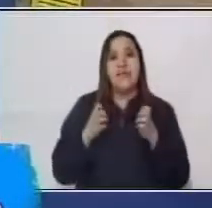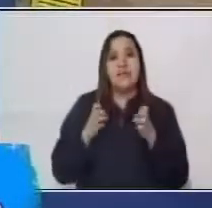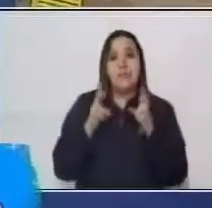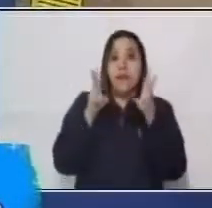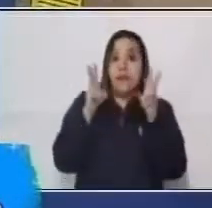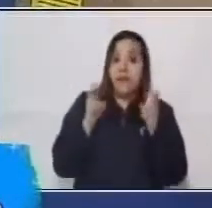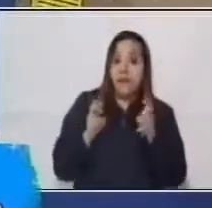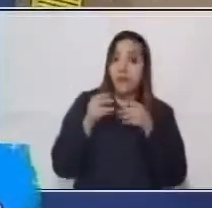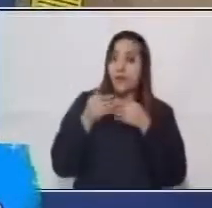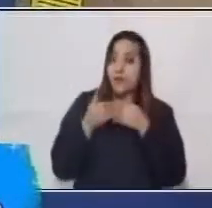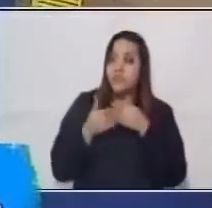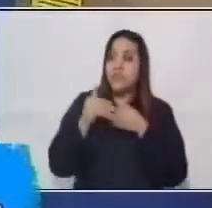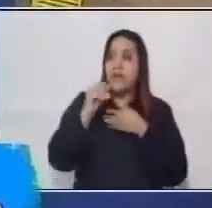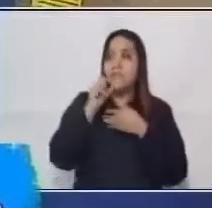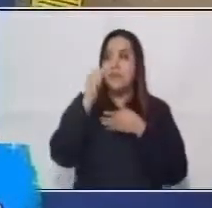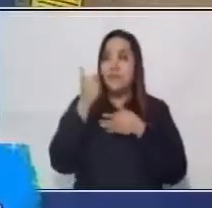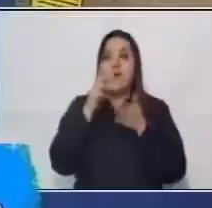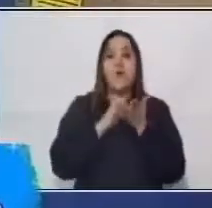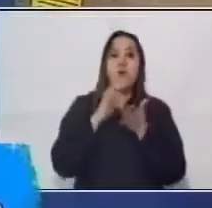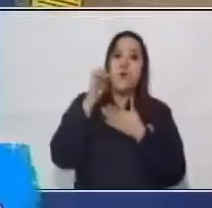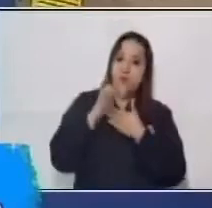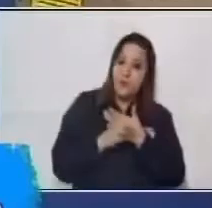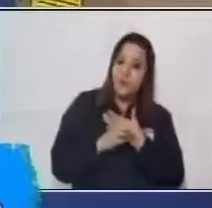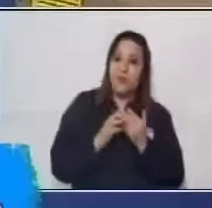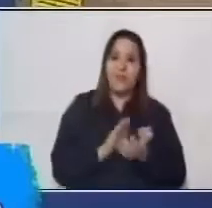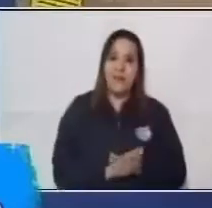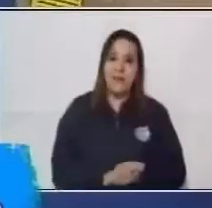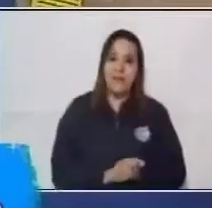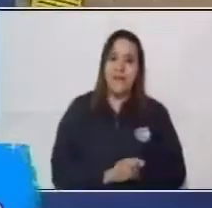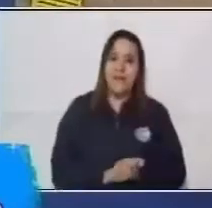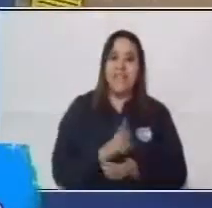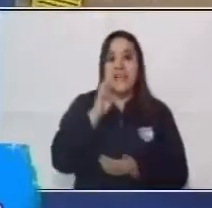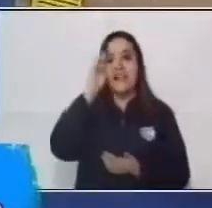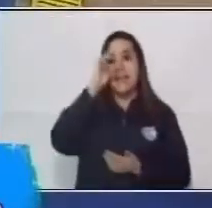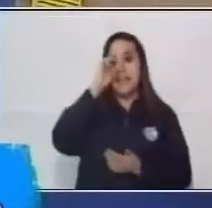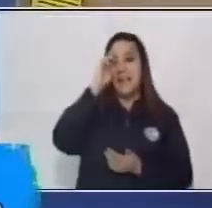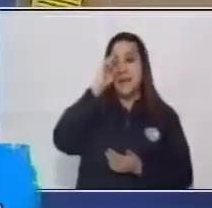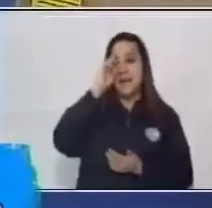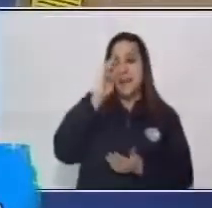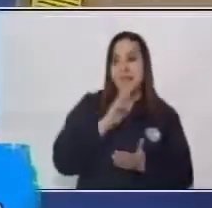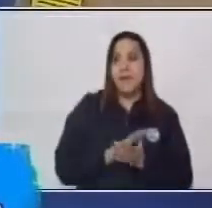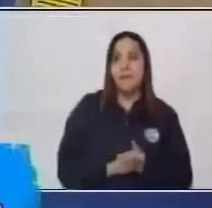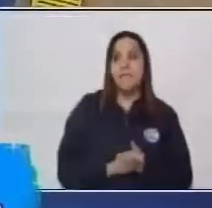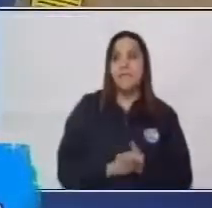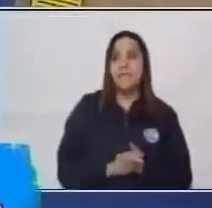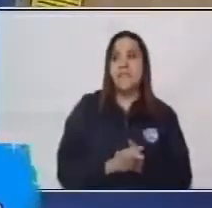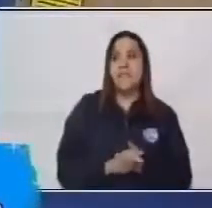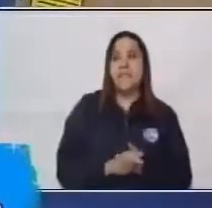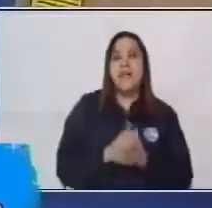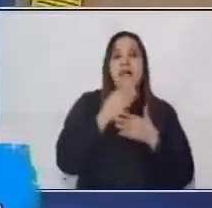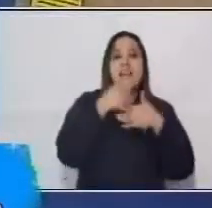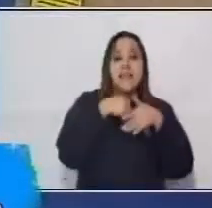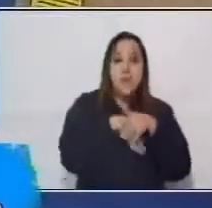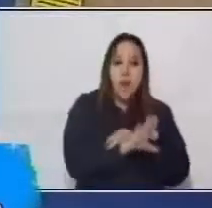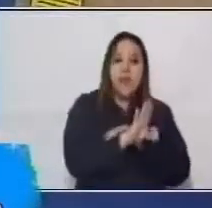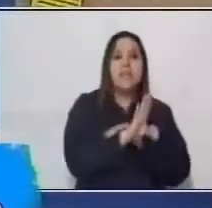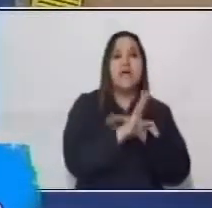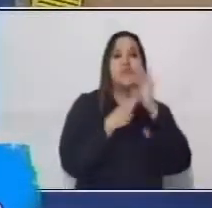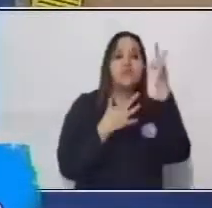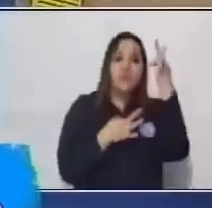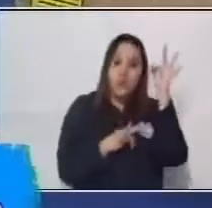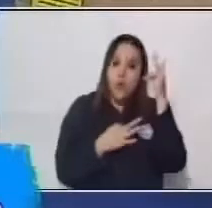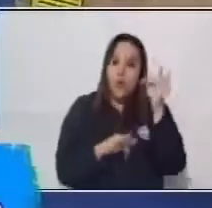pues tenemos otro programa más adelante. Ten presente, siempre, guardar tus ejercicios, tus